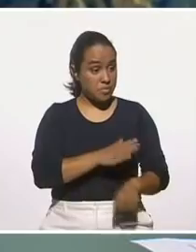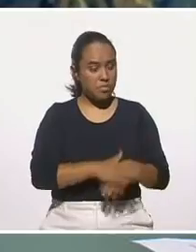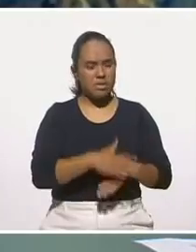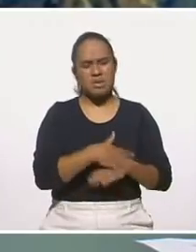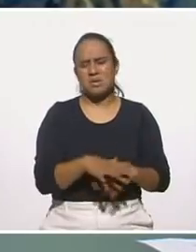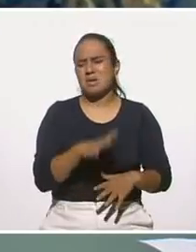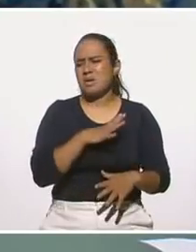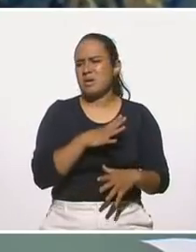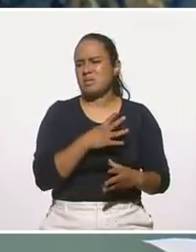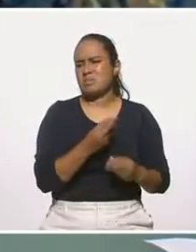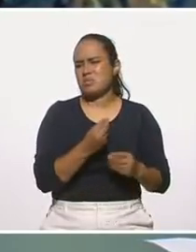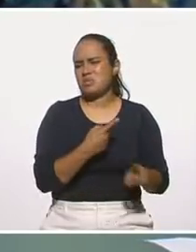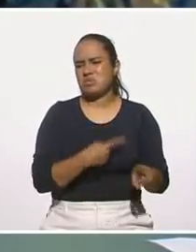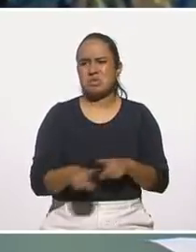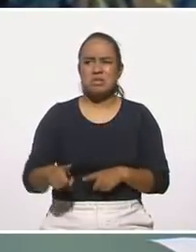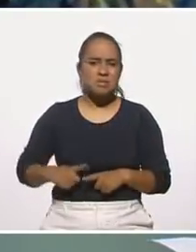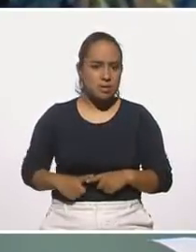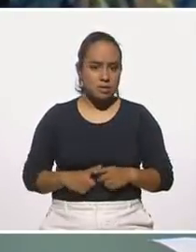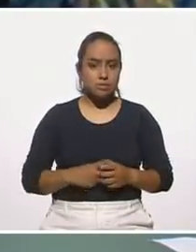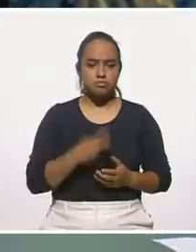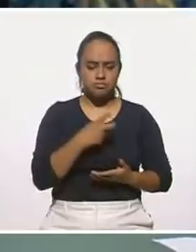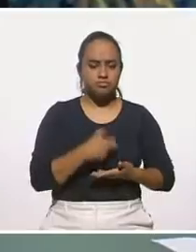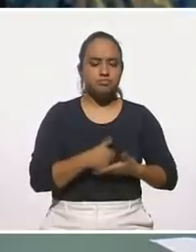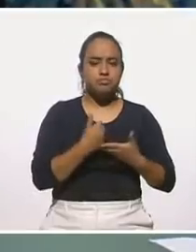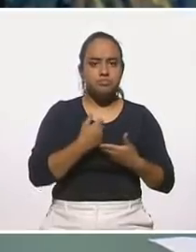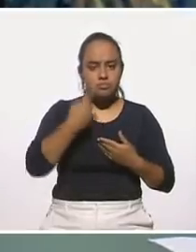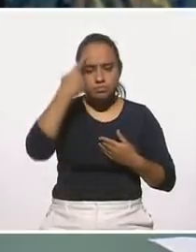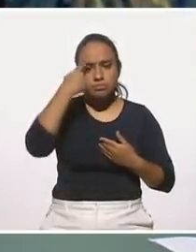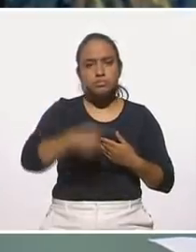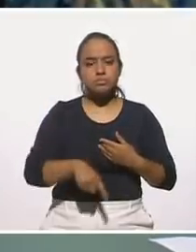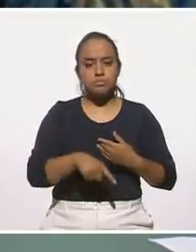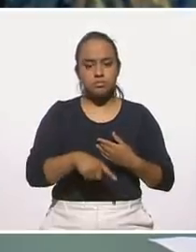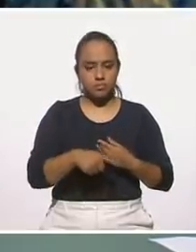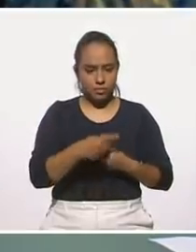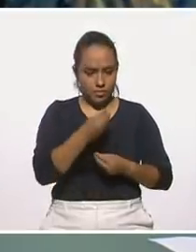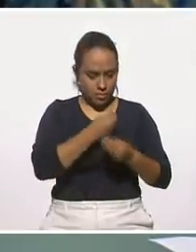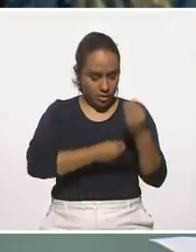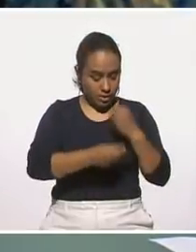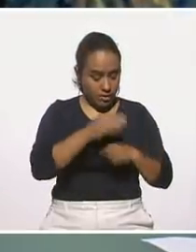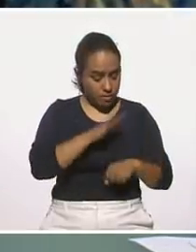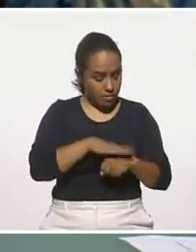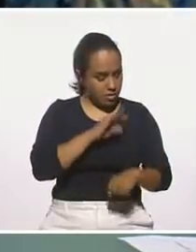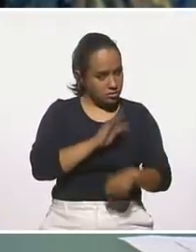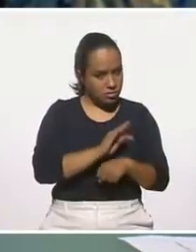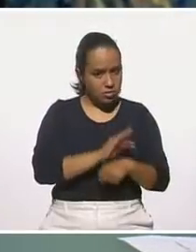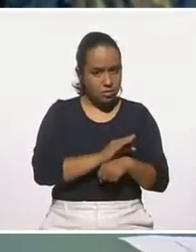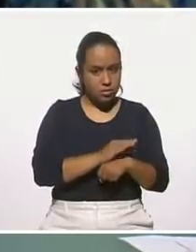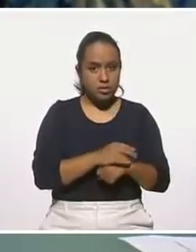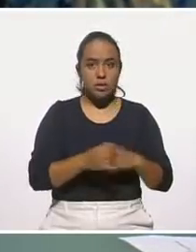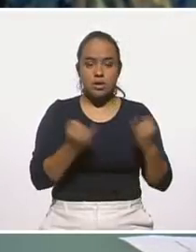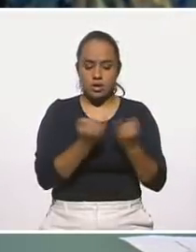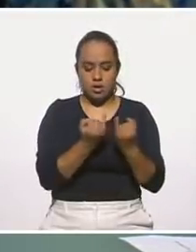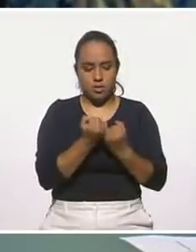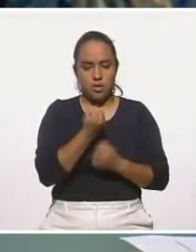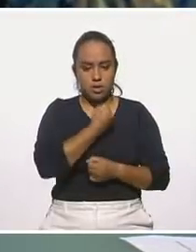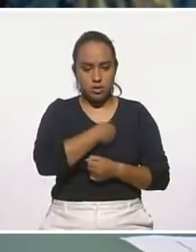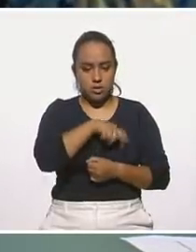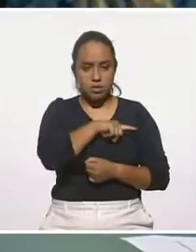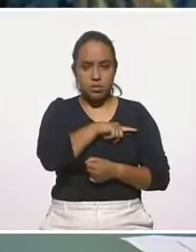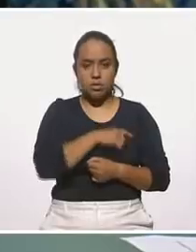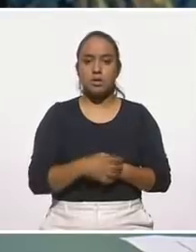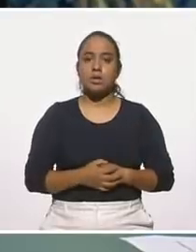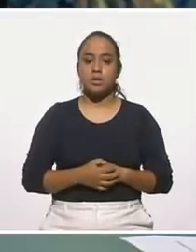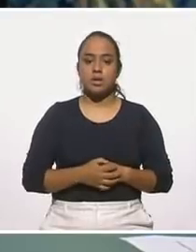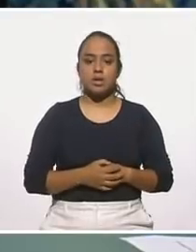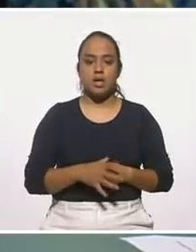múltiples. Nos ayudan mucho en la cuestión alimentaria, sobre todo, y para la salud. Por ahí